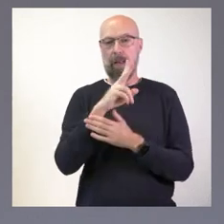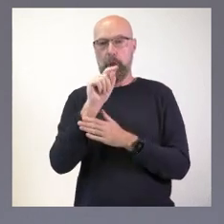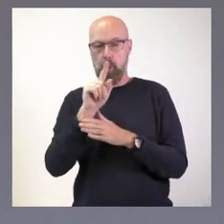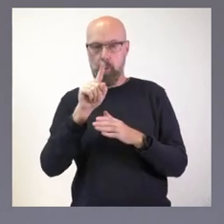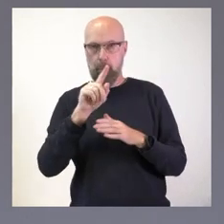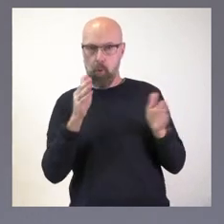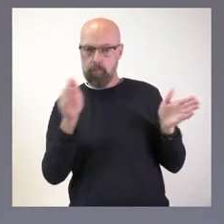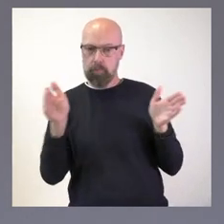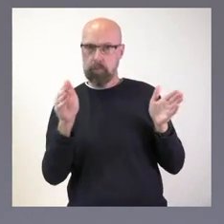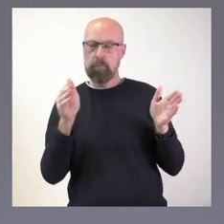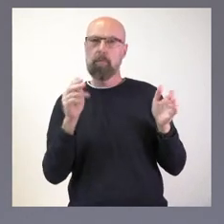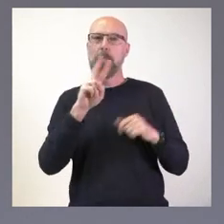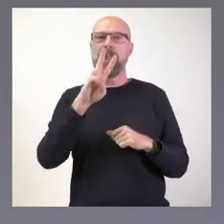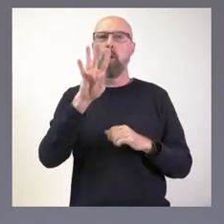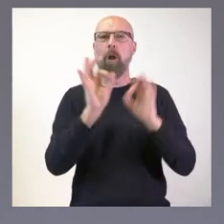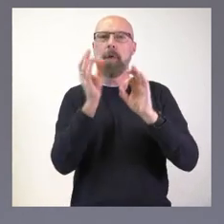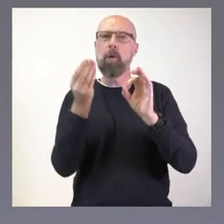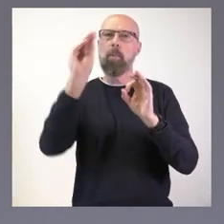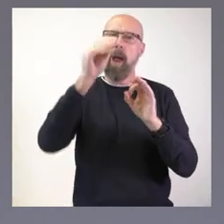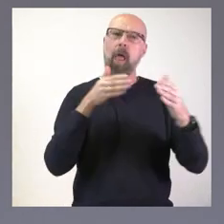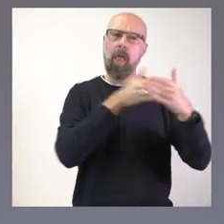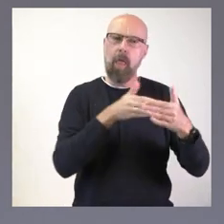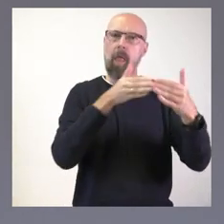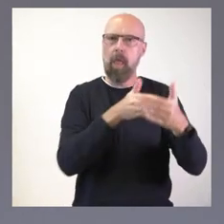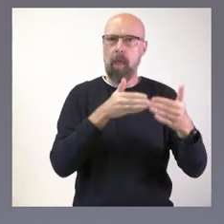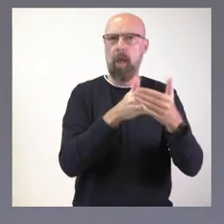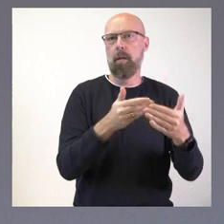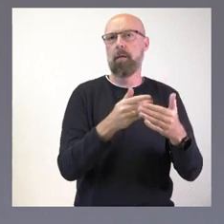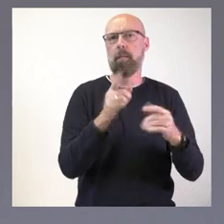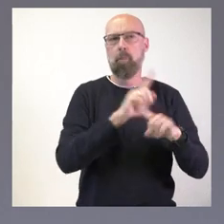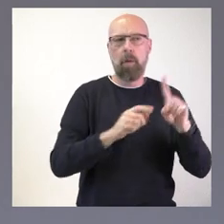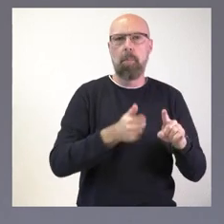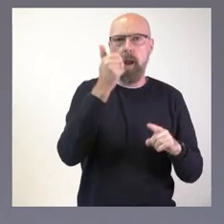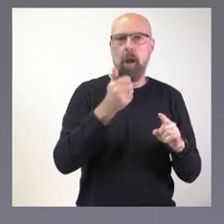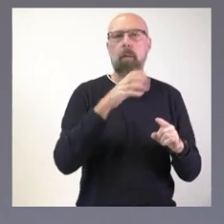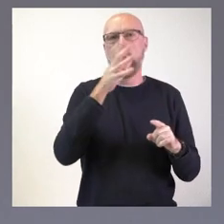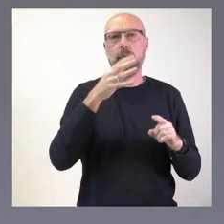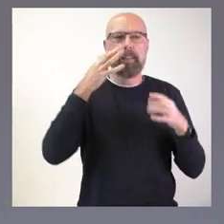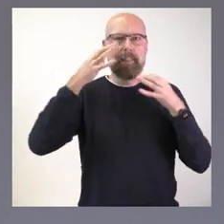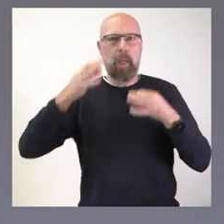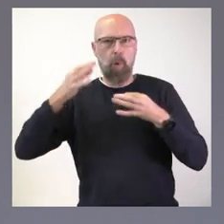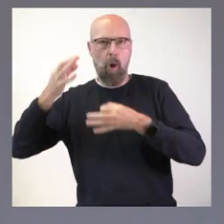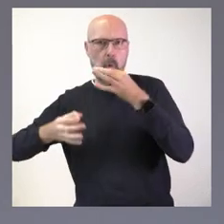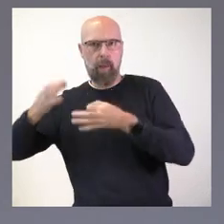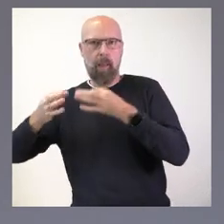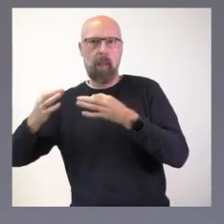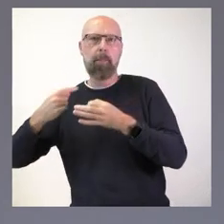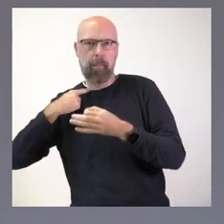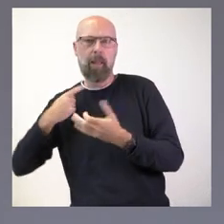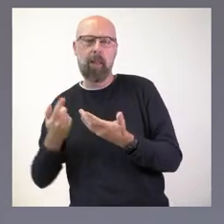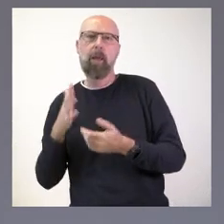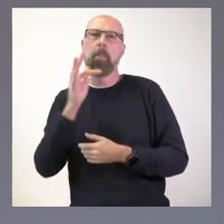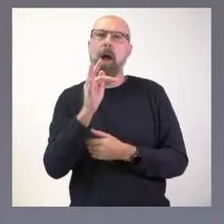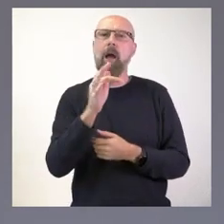24 % esa hipertrofia legislativa, la cual perjudica la seguridad jurídica, como ya he citado antes, pero también a cuestiones